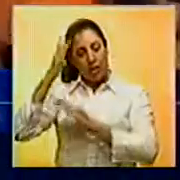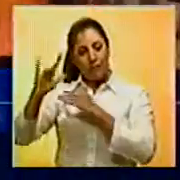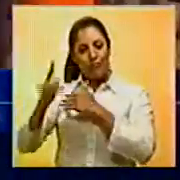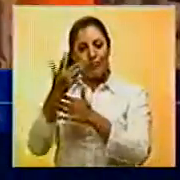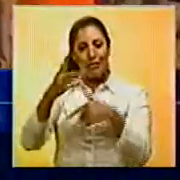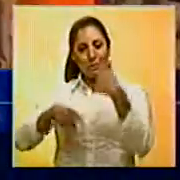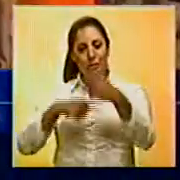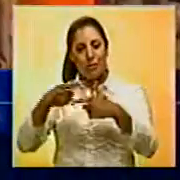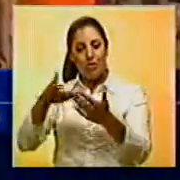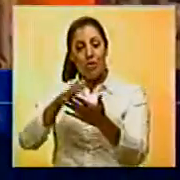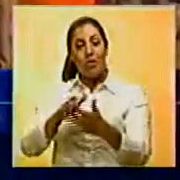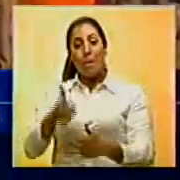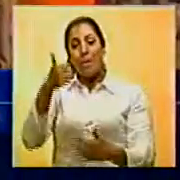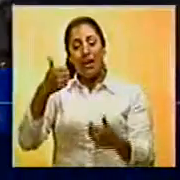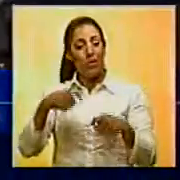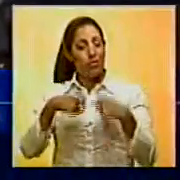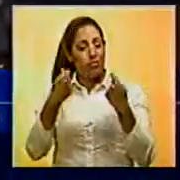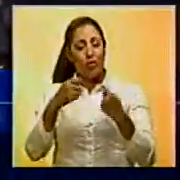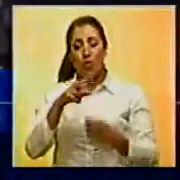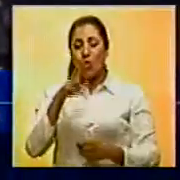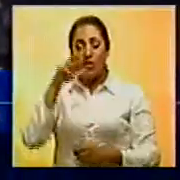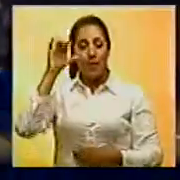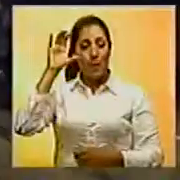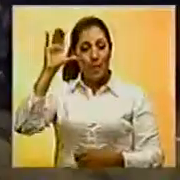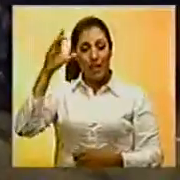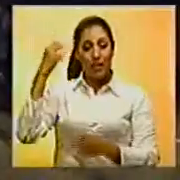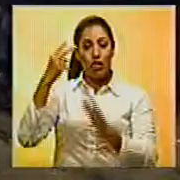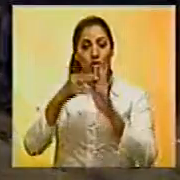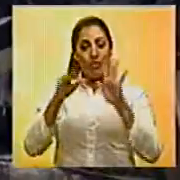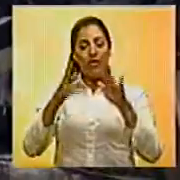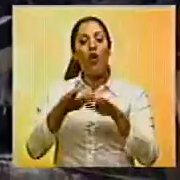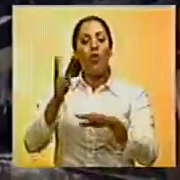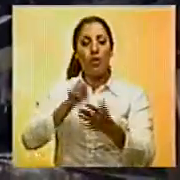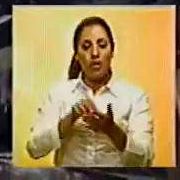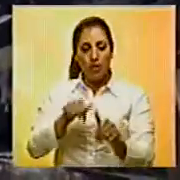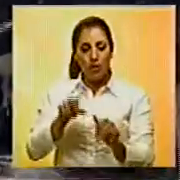Este siniestro es uno de los más fatales en el país desde el 2010.